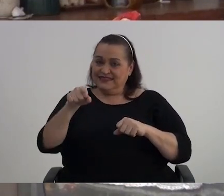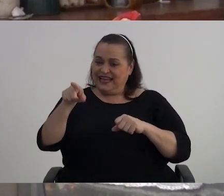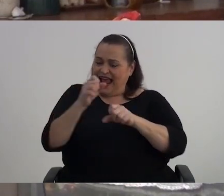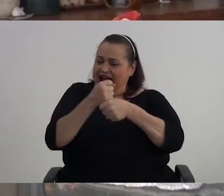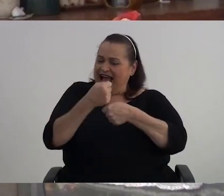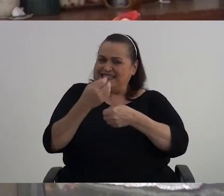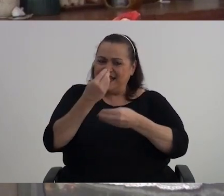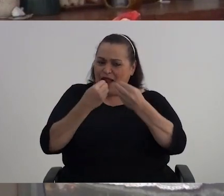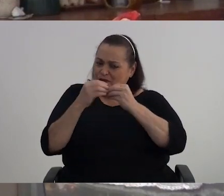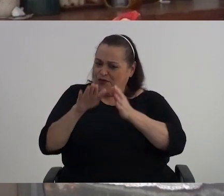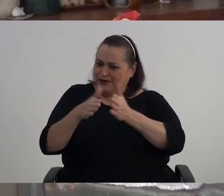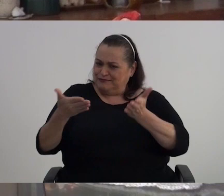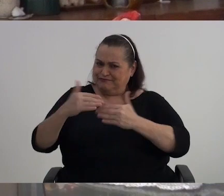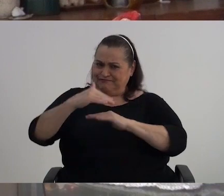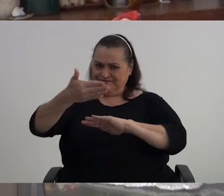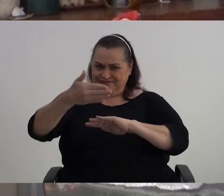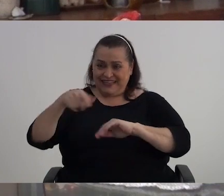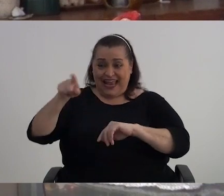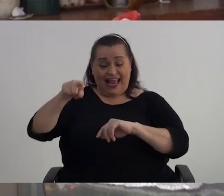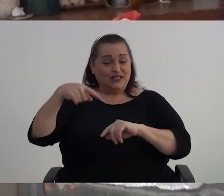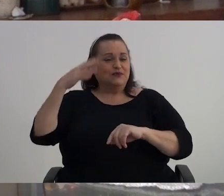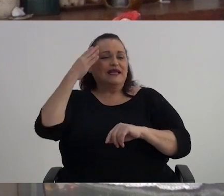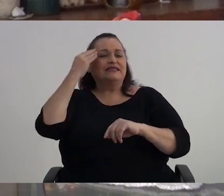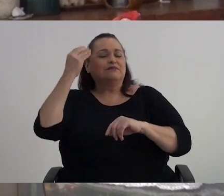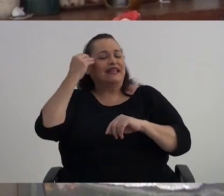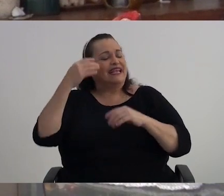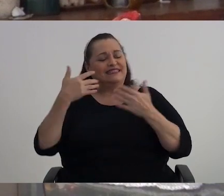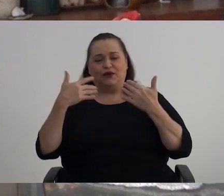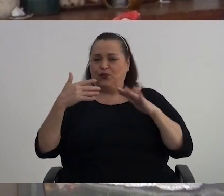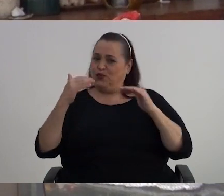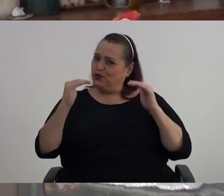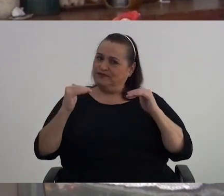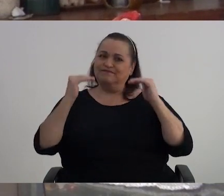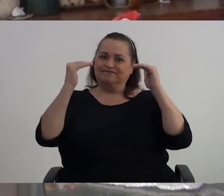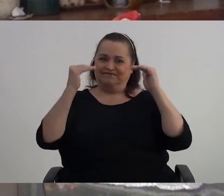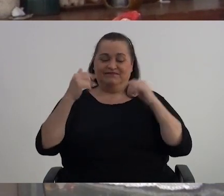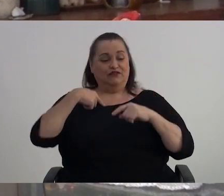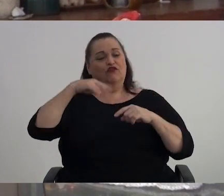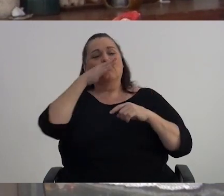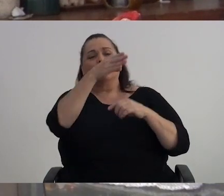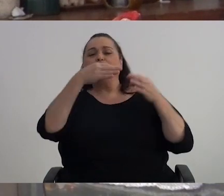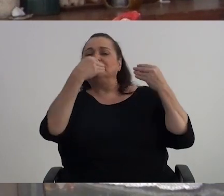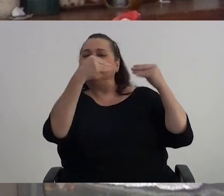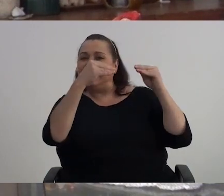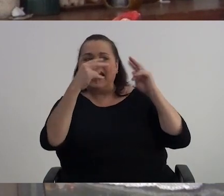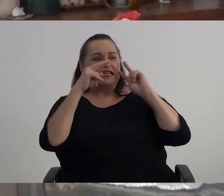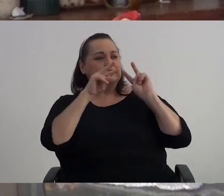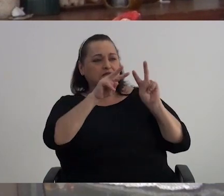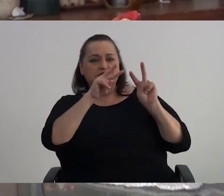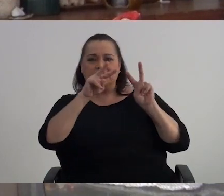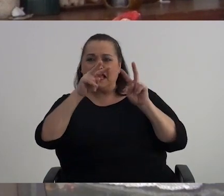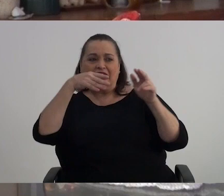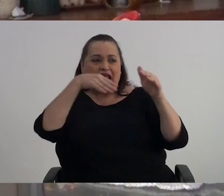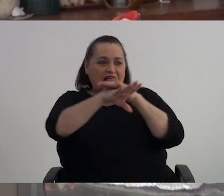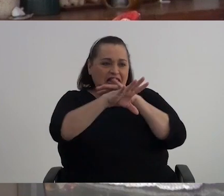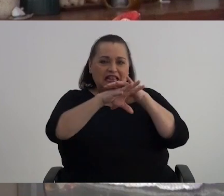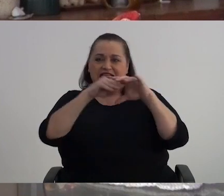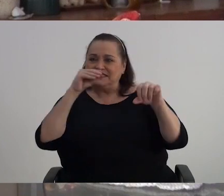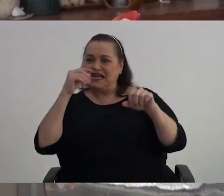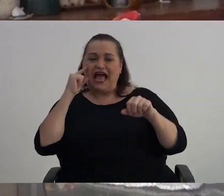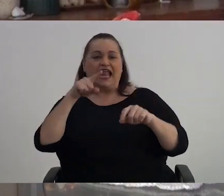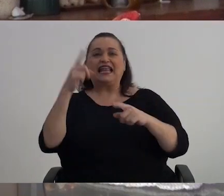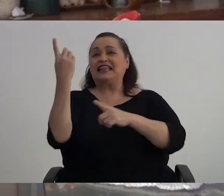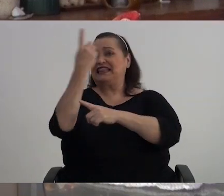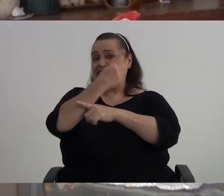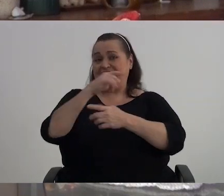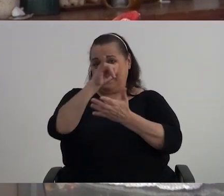Y haciendo eso Pero para ellos Eso fue una experiencia Enorme Fuimos a las tiendas Y todo eso Entramos Salimos Por todo lado